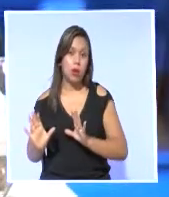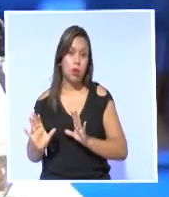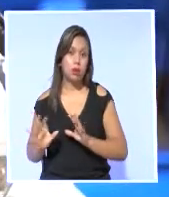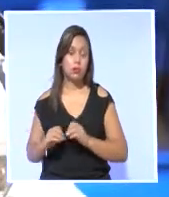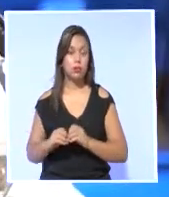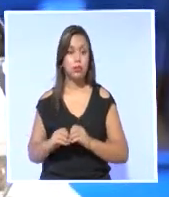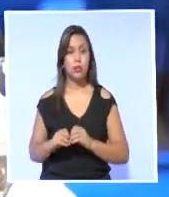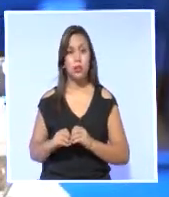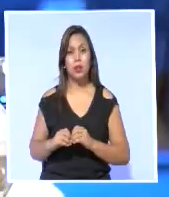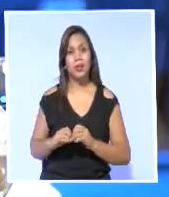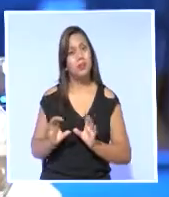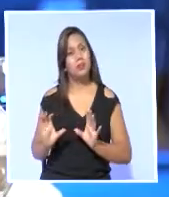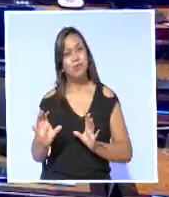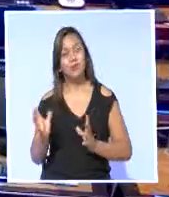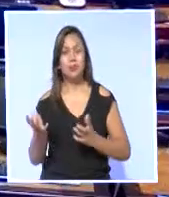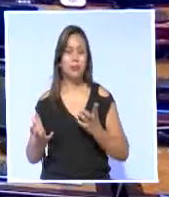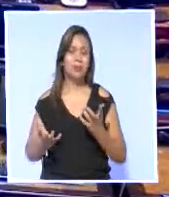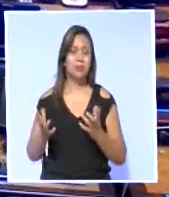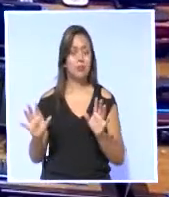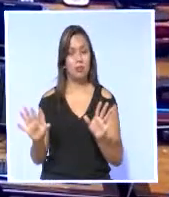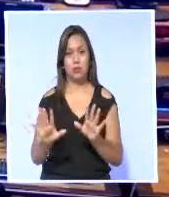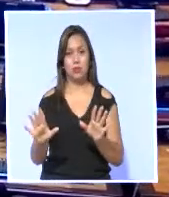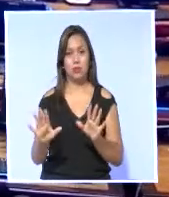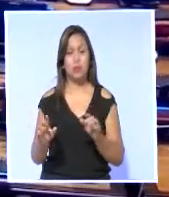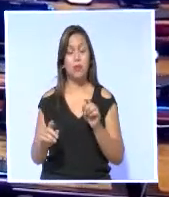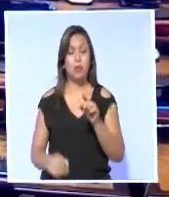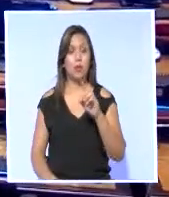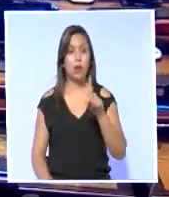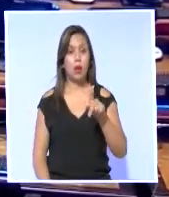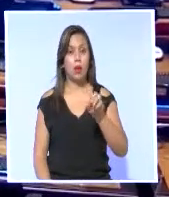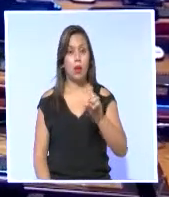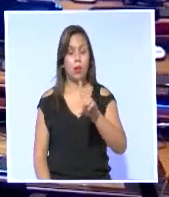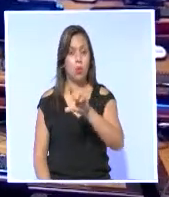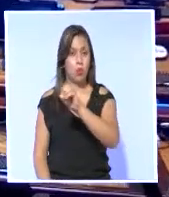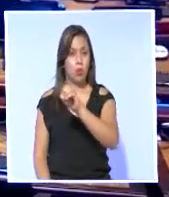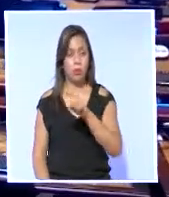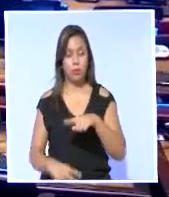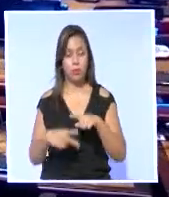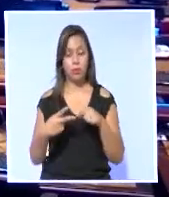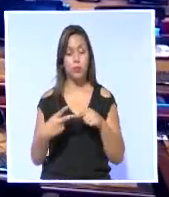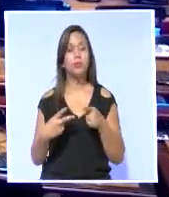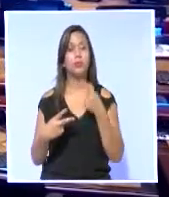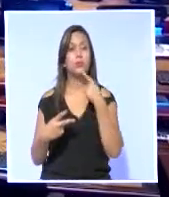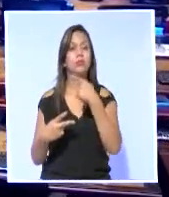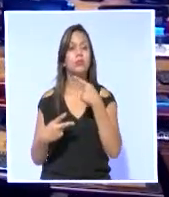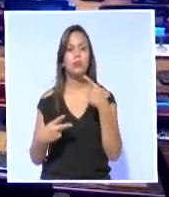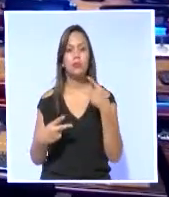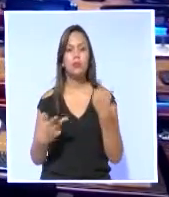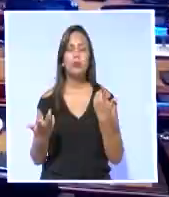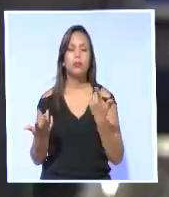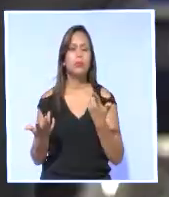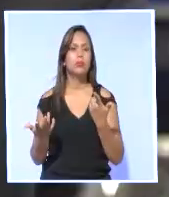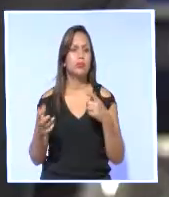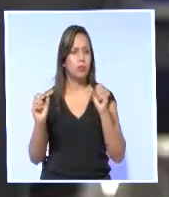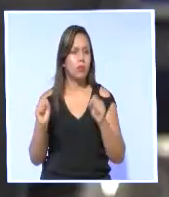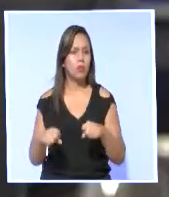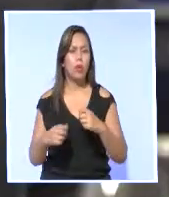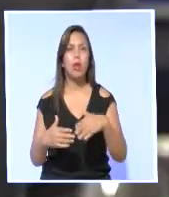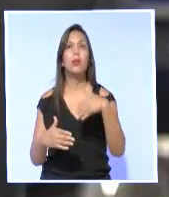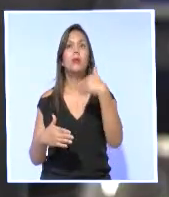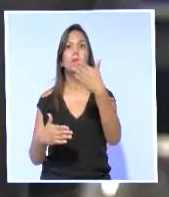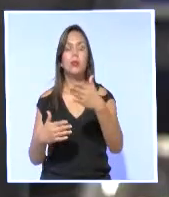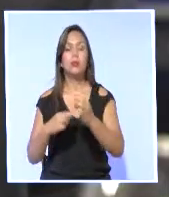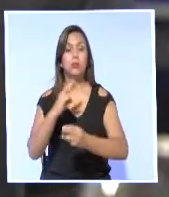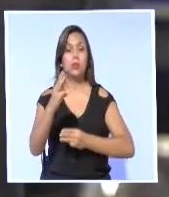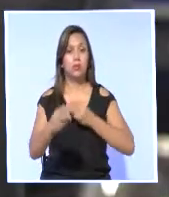no se maneja bien. Tanto Polo Carrera como Alex Puruncajas creen que las esperanzas de clasificar a la próxima cita